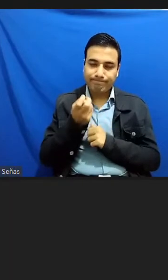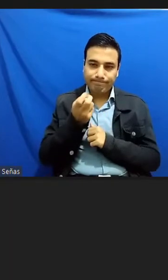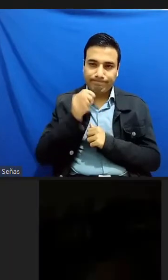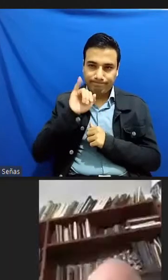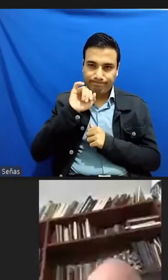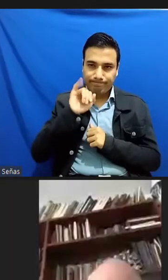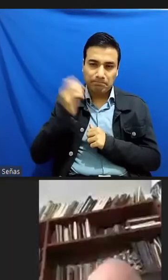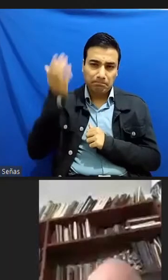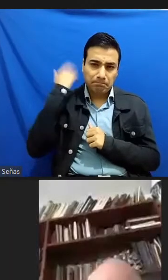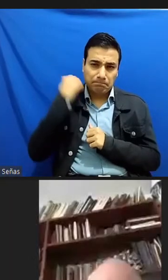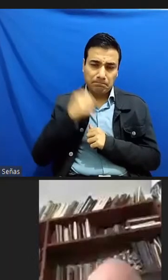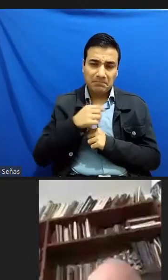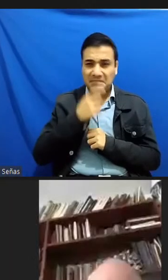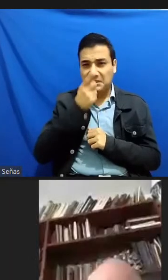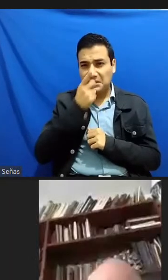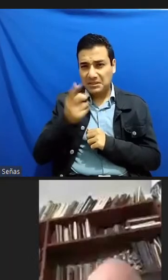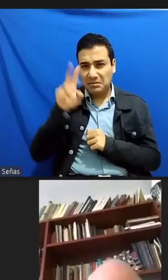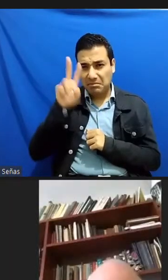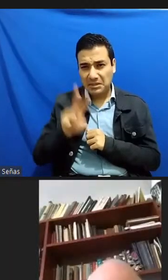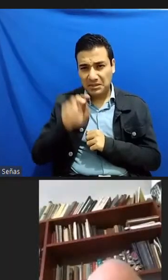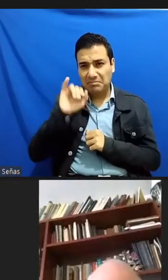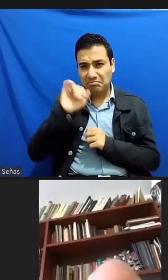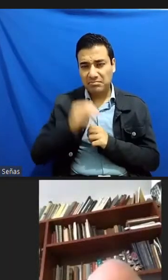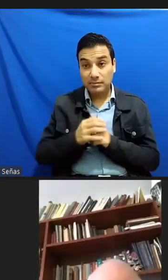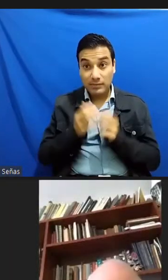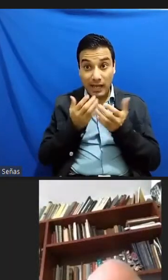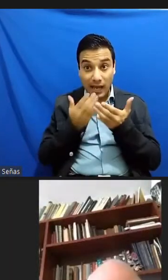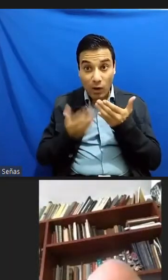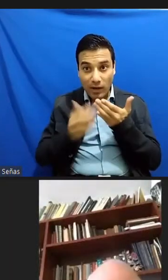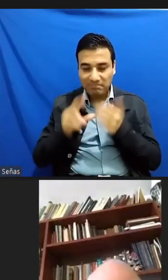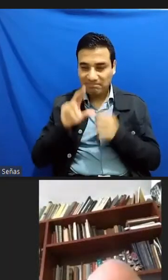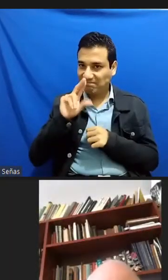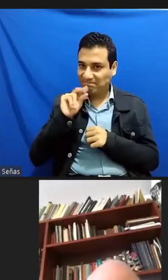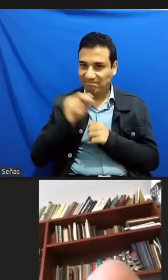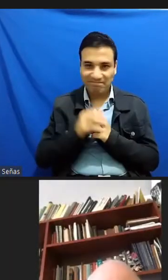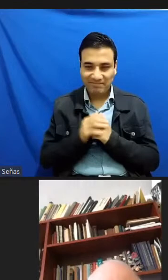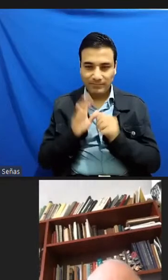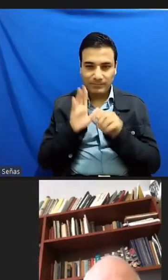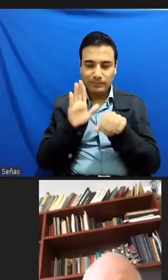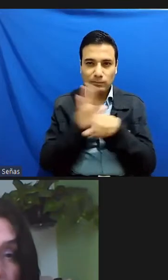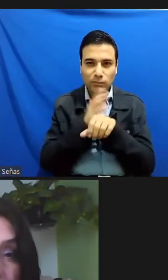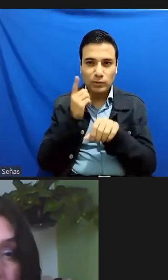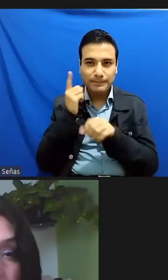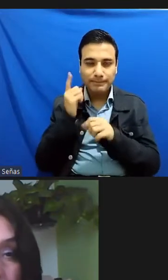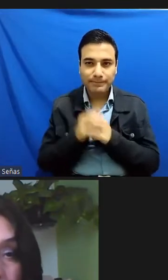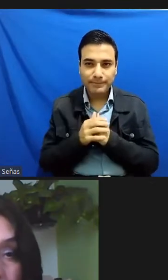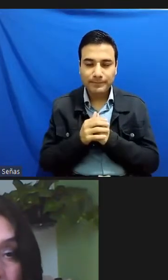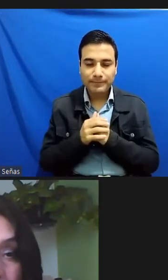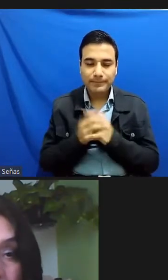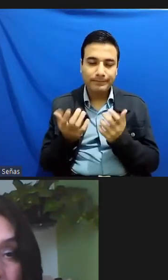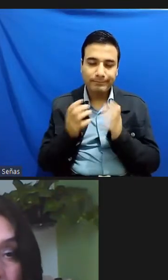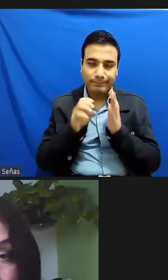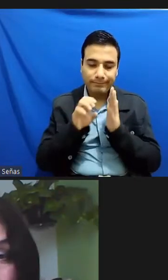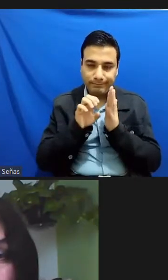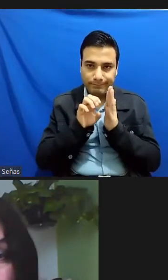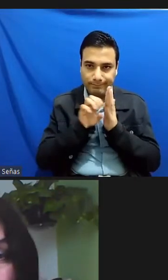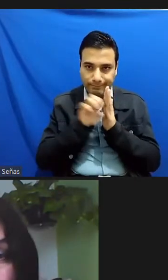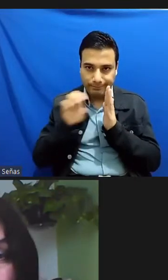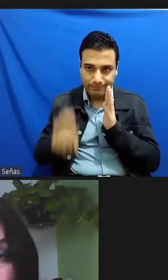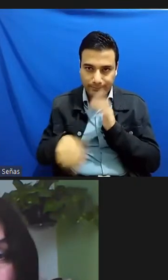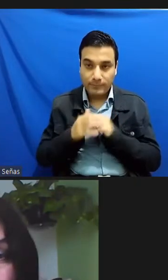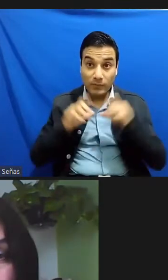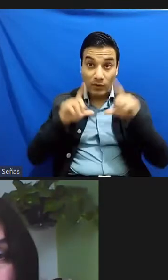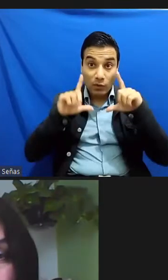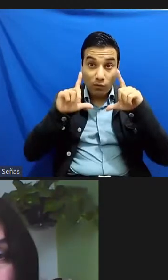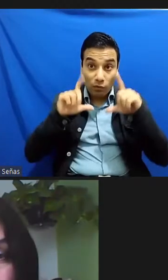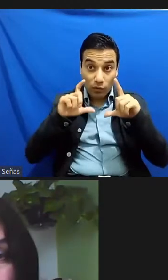absoluta y ahora no lo es porque ahora por decirlo de alguna manera rudimentaria no sé las fotos hablan